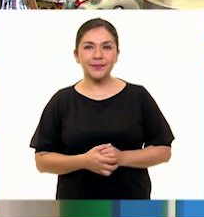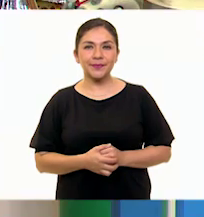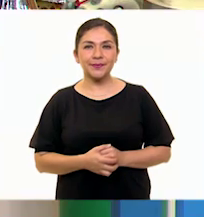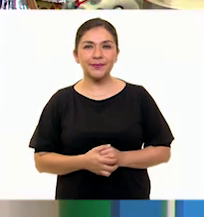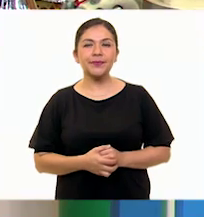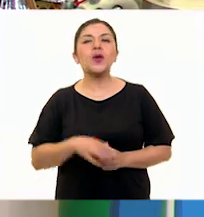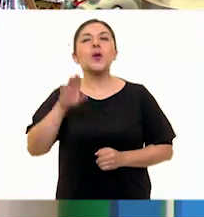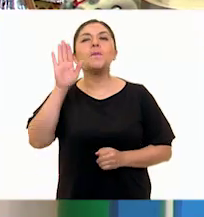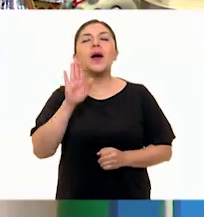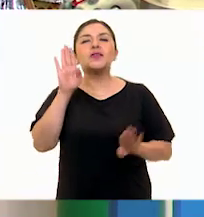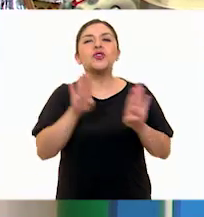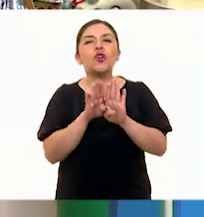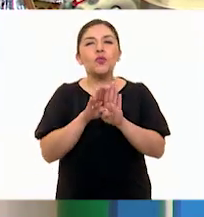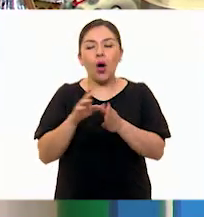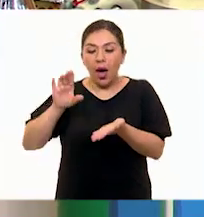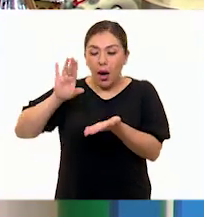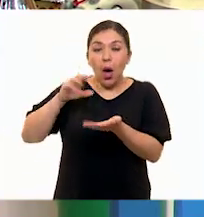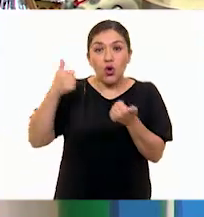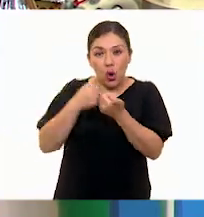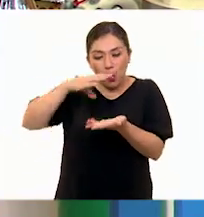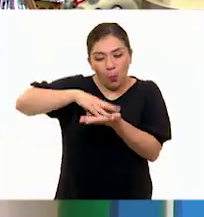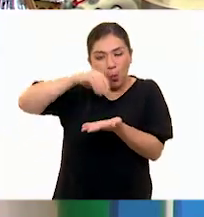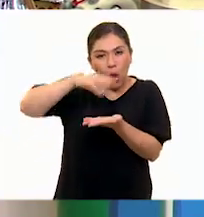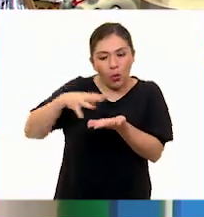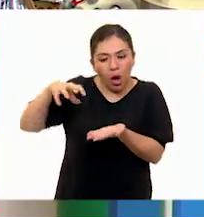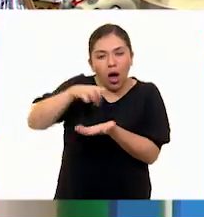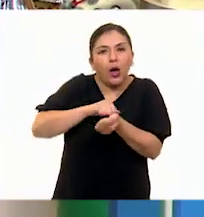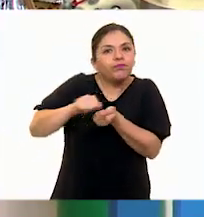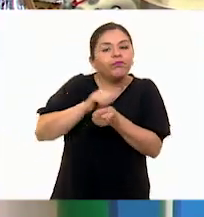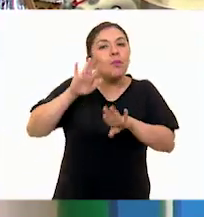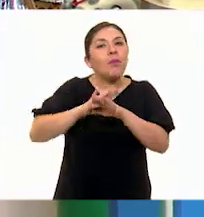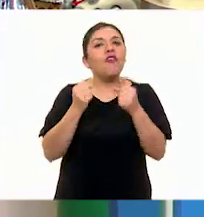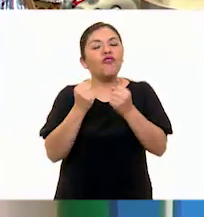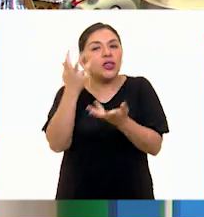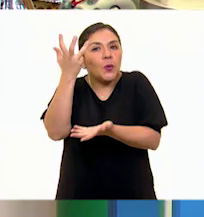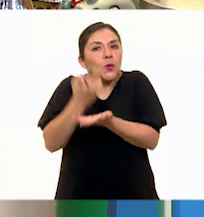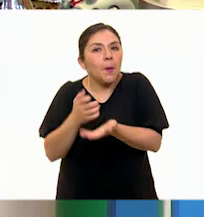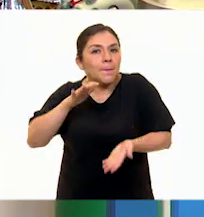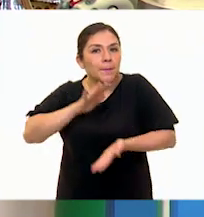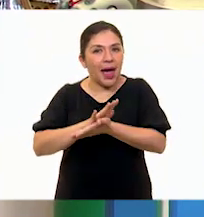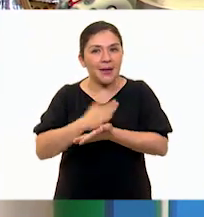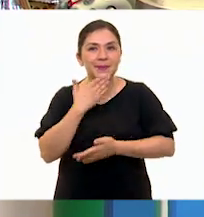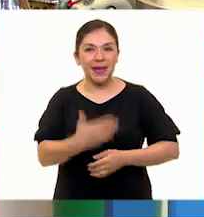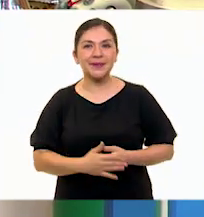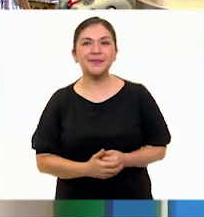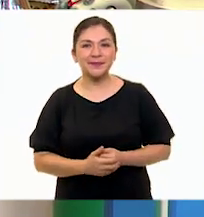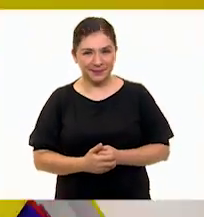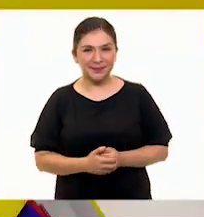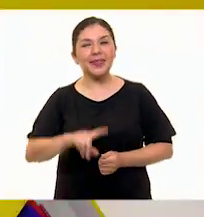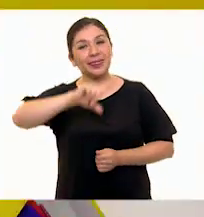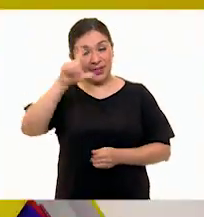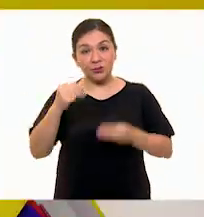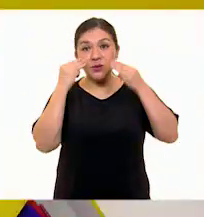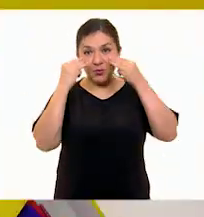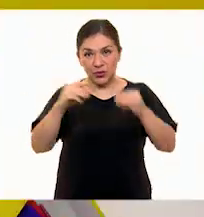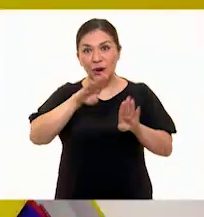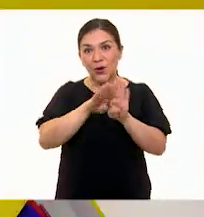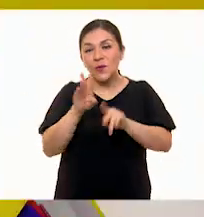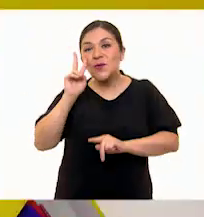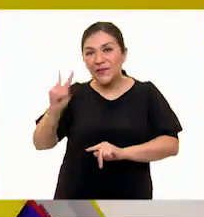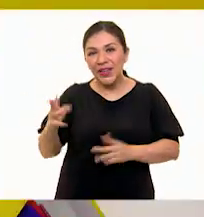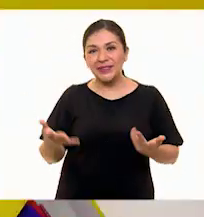Como que lo cataliza. Ah, muy bien. A ver, ahorita les voy a enseñar cómo va esto.